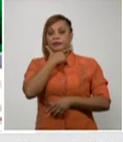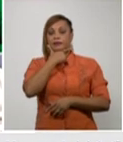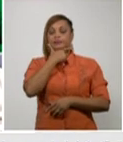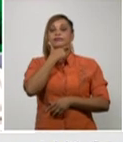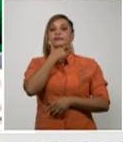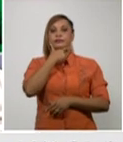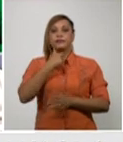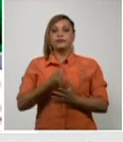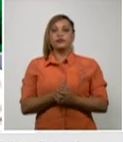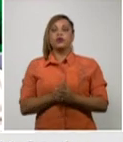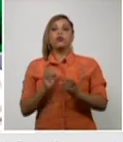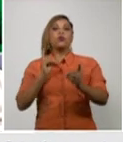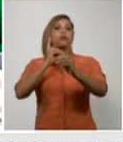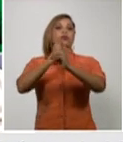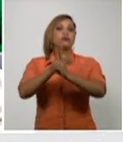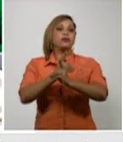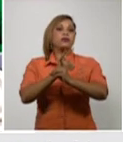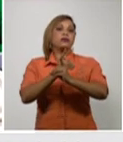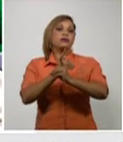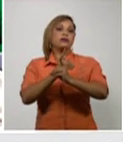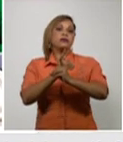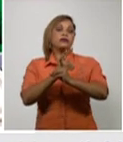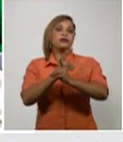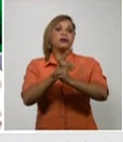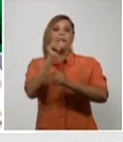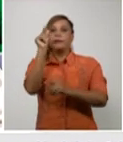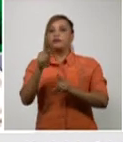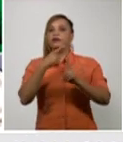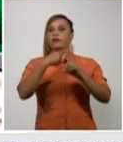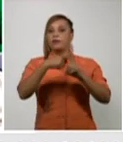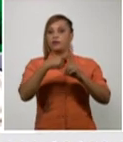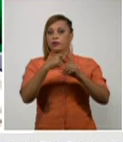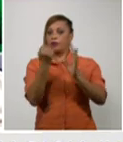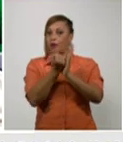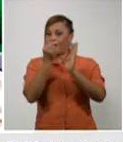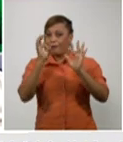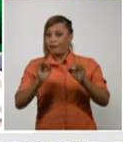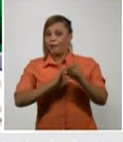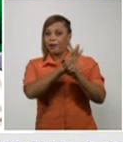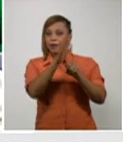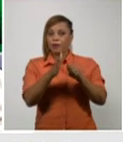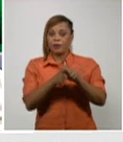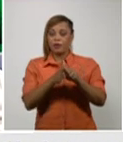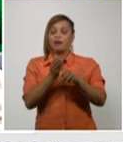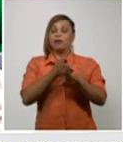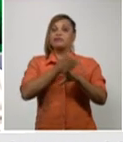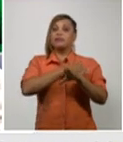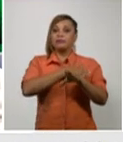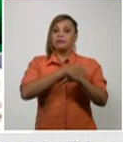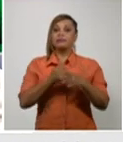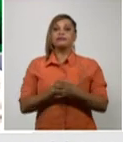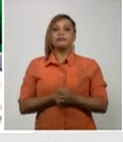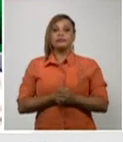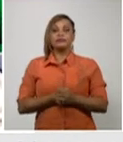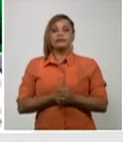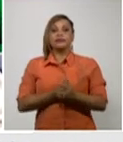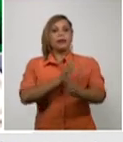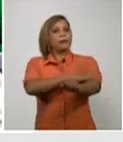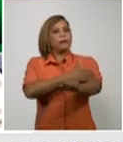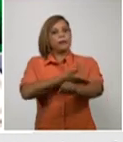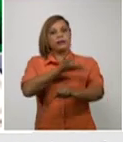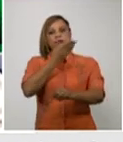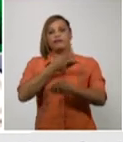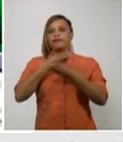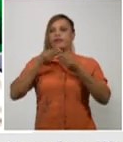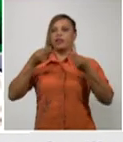contacto de un caso positivo ya diagnosticado previamente, hipertensión arterial, diabetes